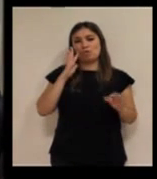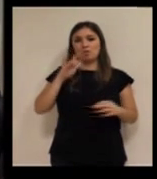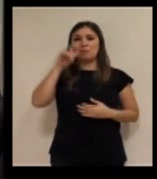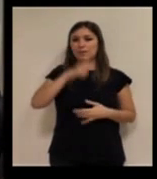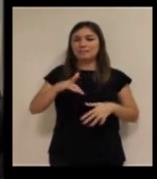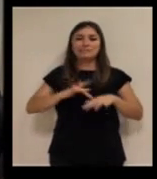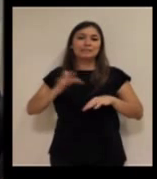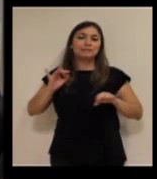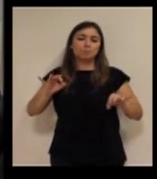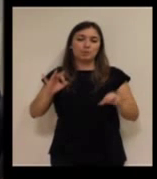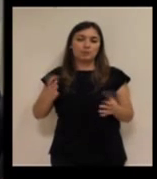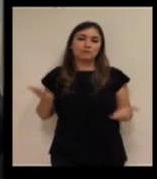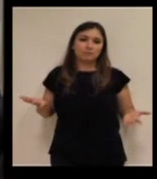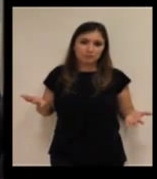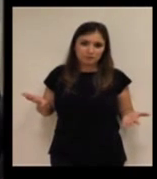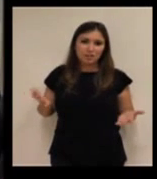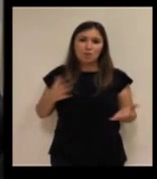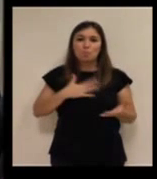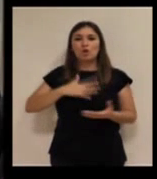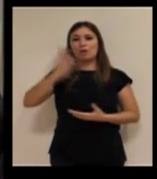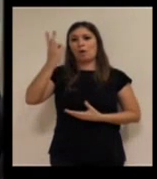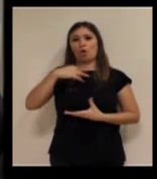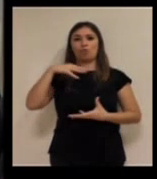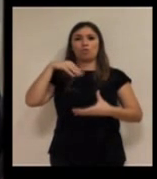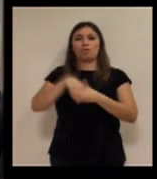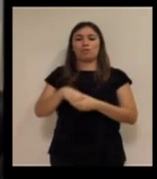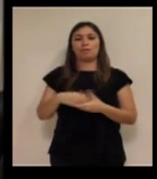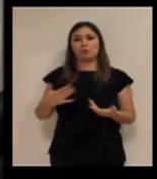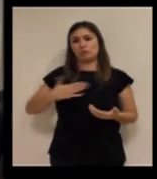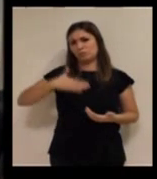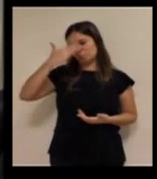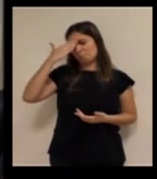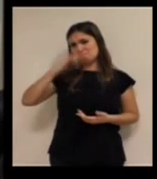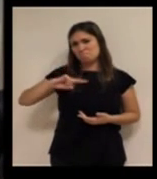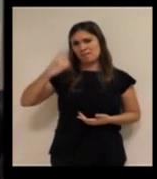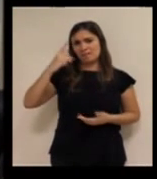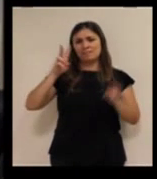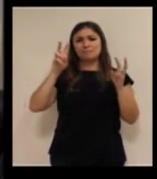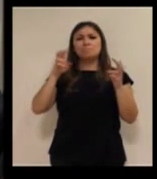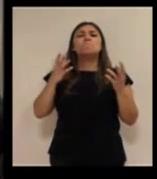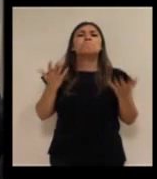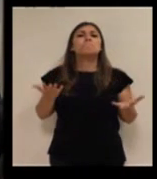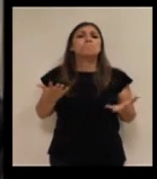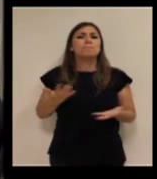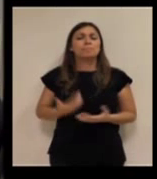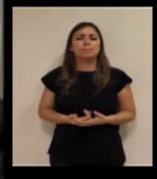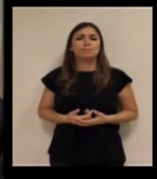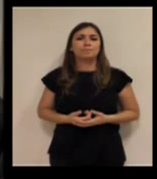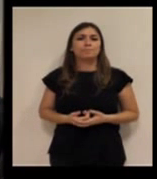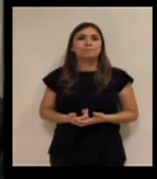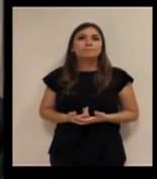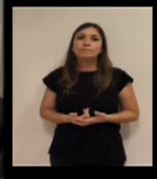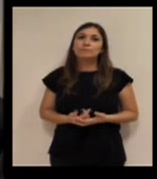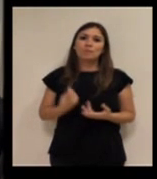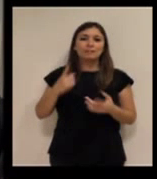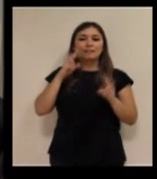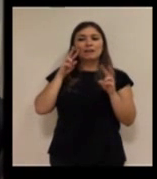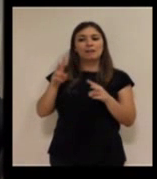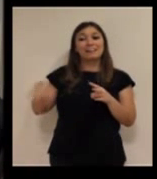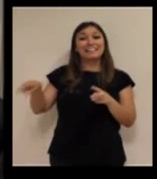poco evidentemente personalidad tiene una sensibilidad especial por ser del grupo 11 y está a la cabeza en ese tema pero yo creo que